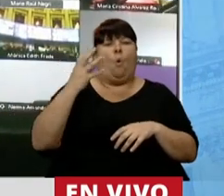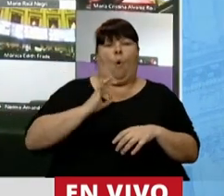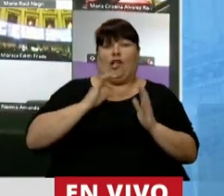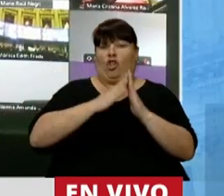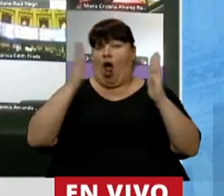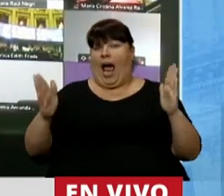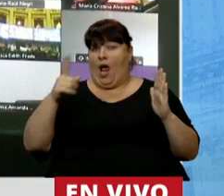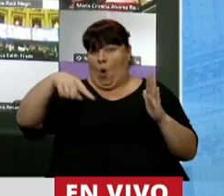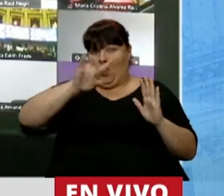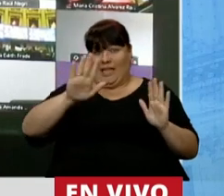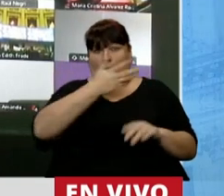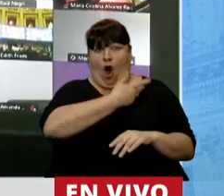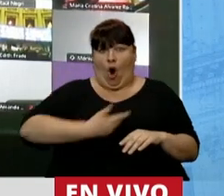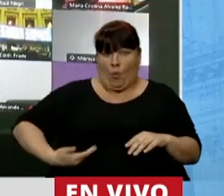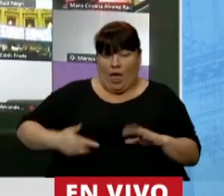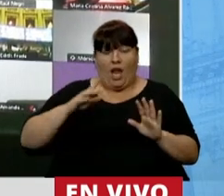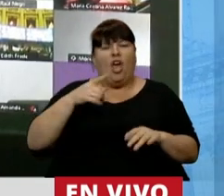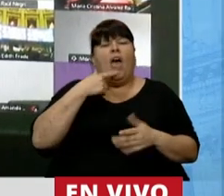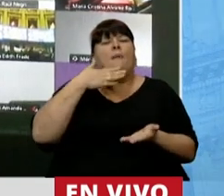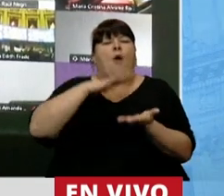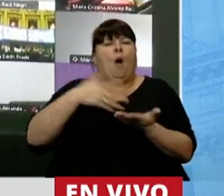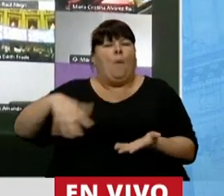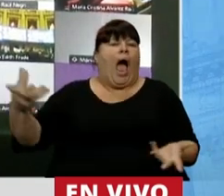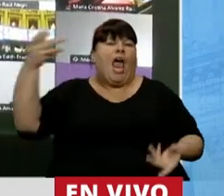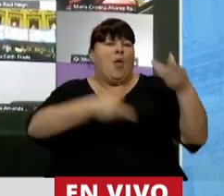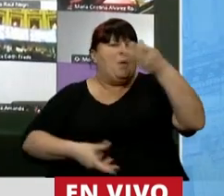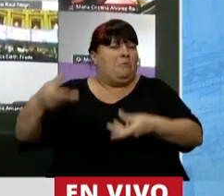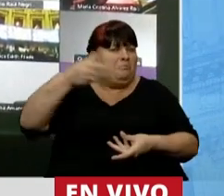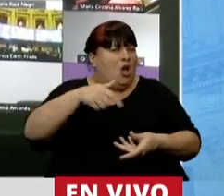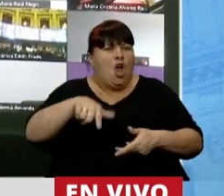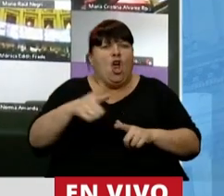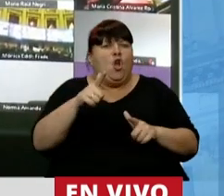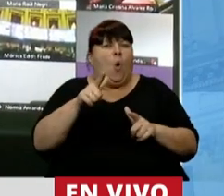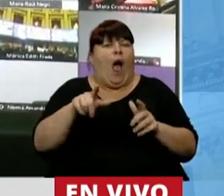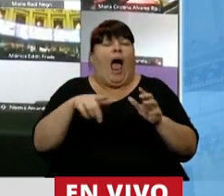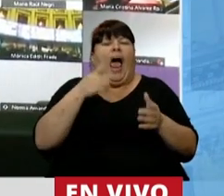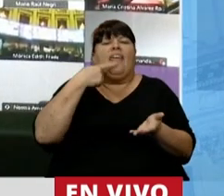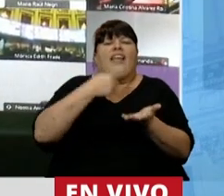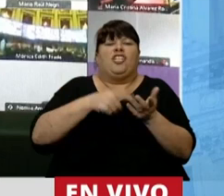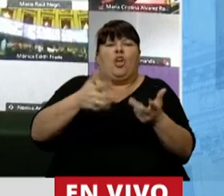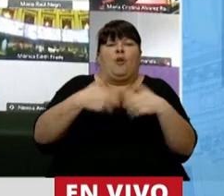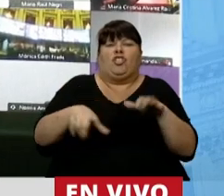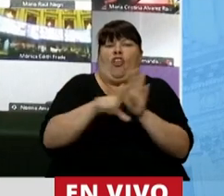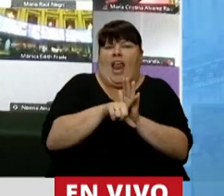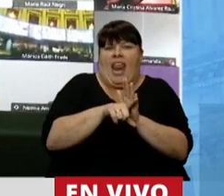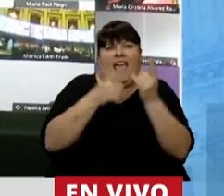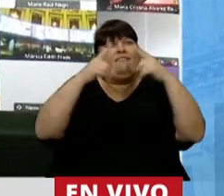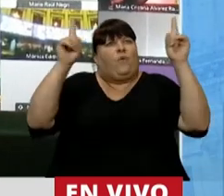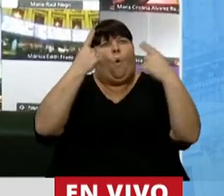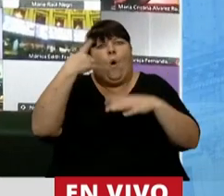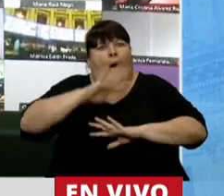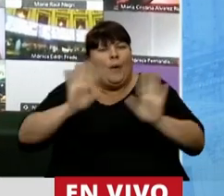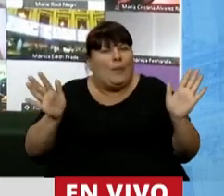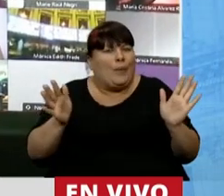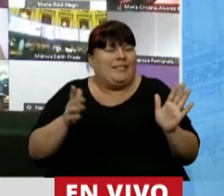años que ustedes condujeron en el país prometieron inversiones, y no había este tipo de medidas, este proyecto de ley, extraordinario,